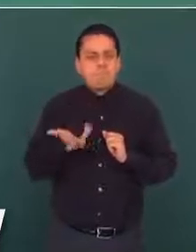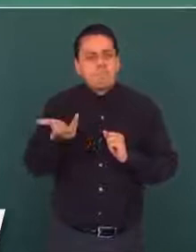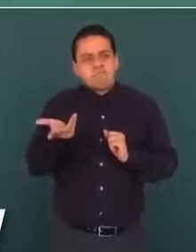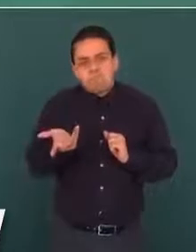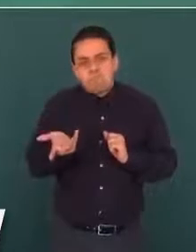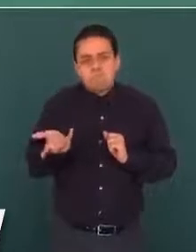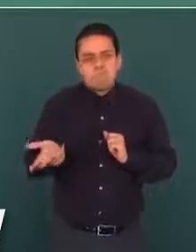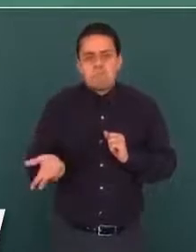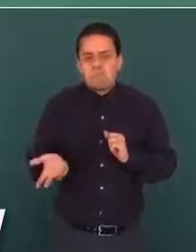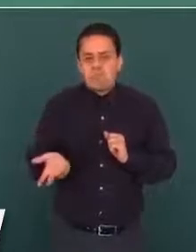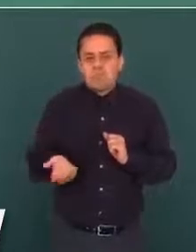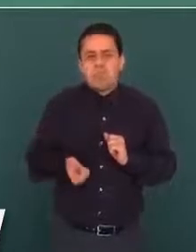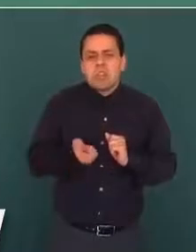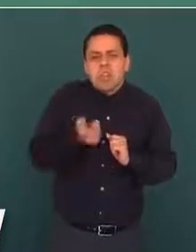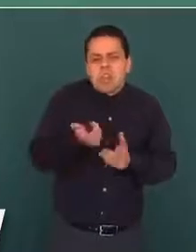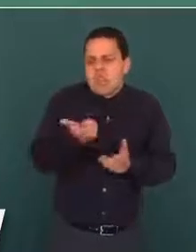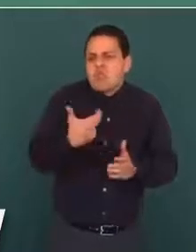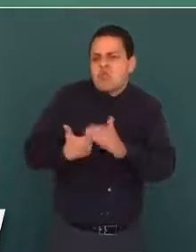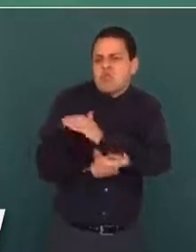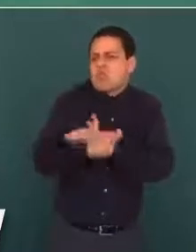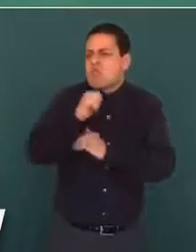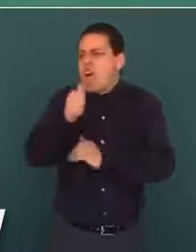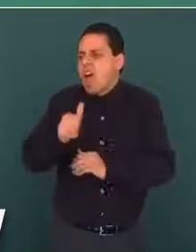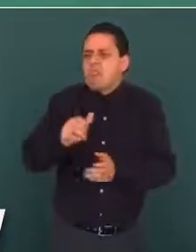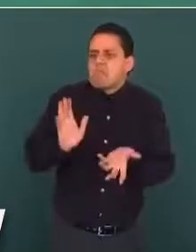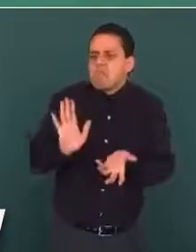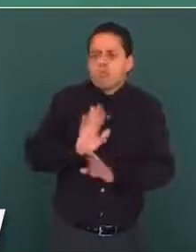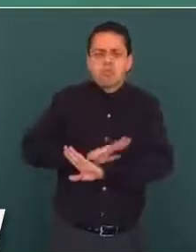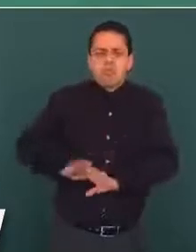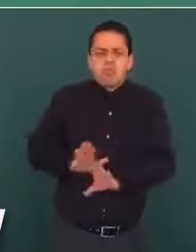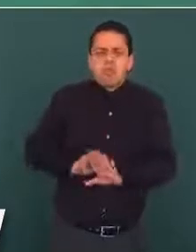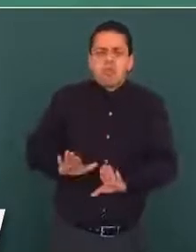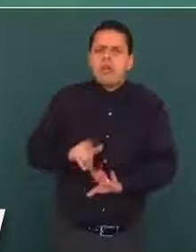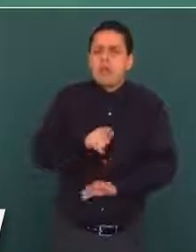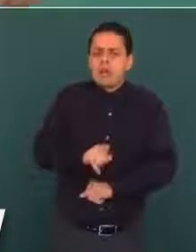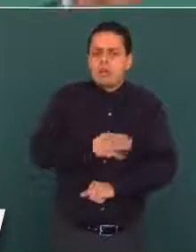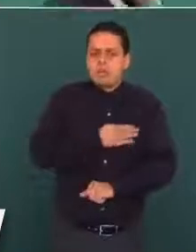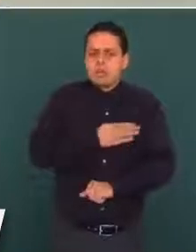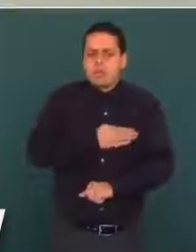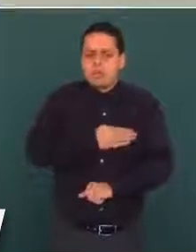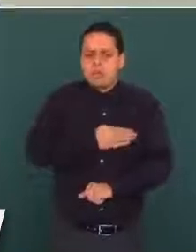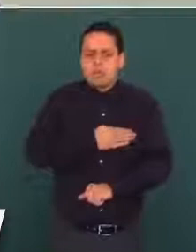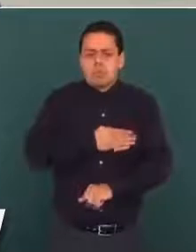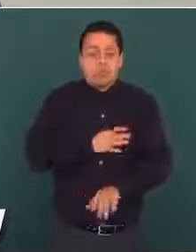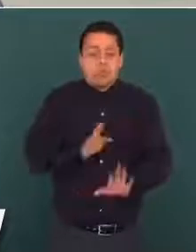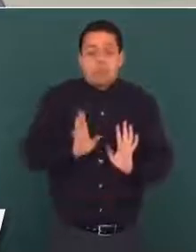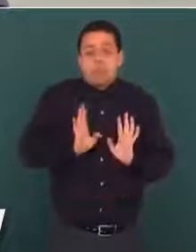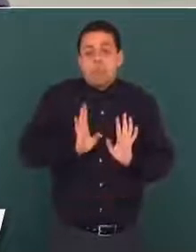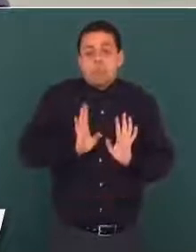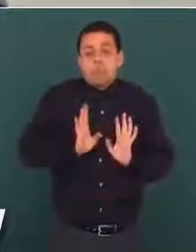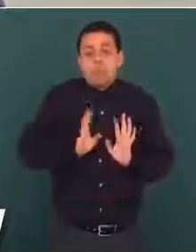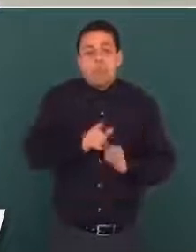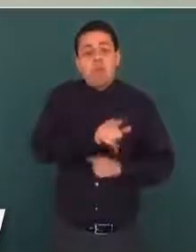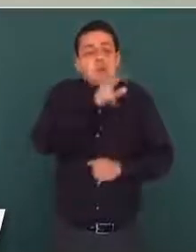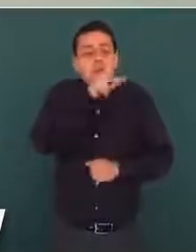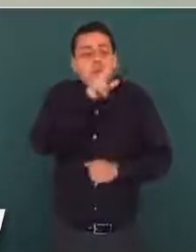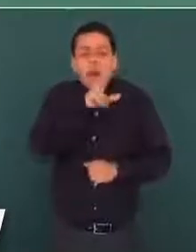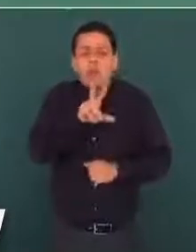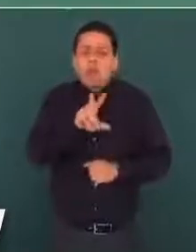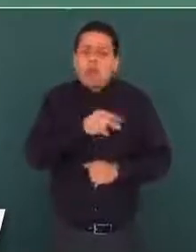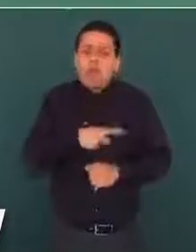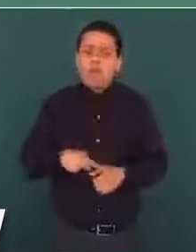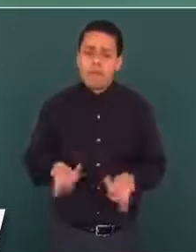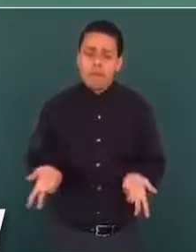delito, no tiene por qué preocuparse.